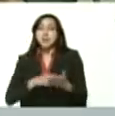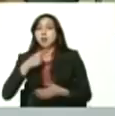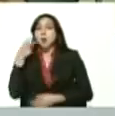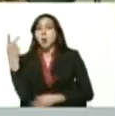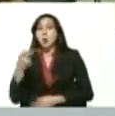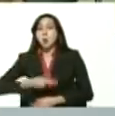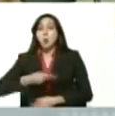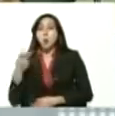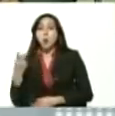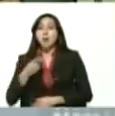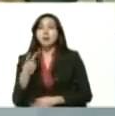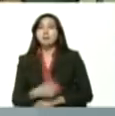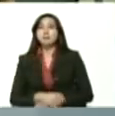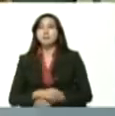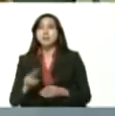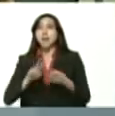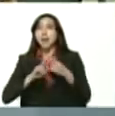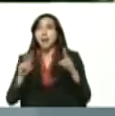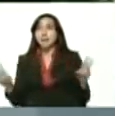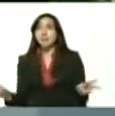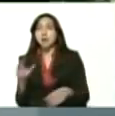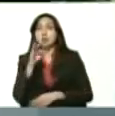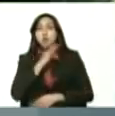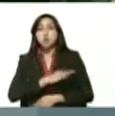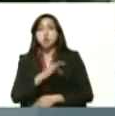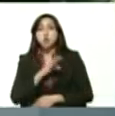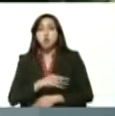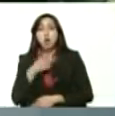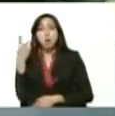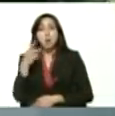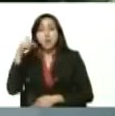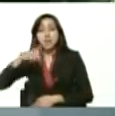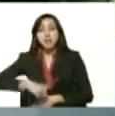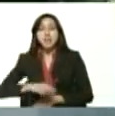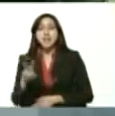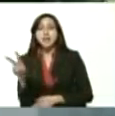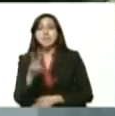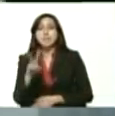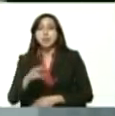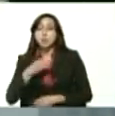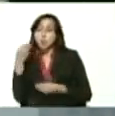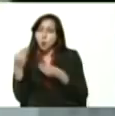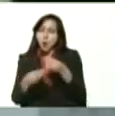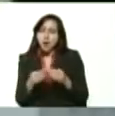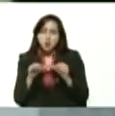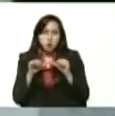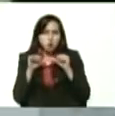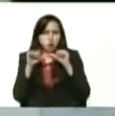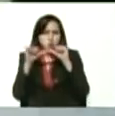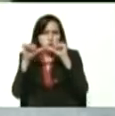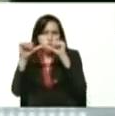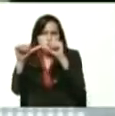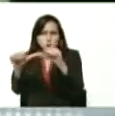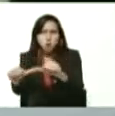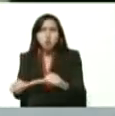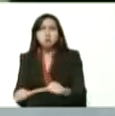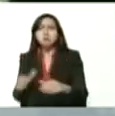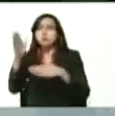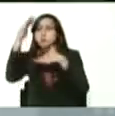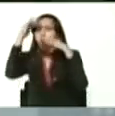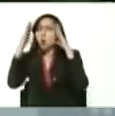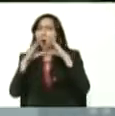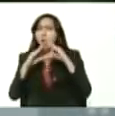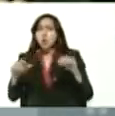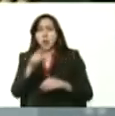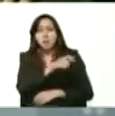la paz social y política del país para poder avanzar y concentrarnos todos